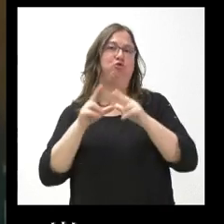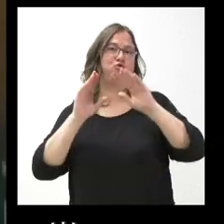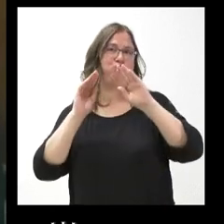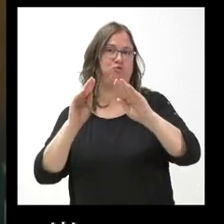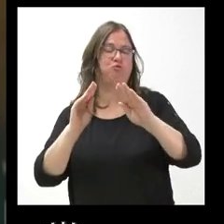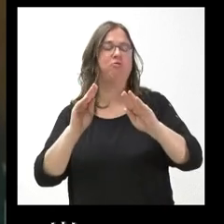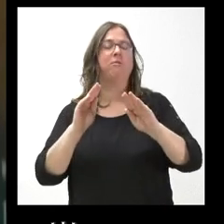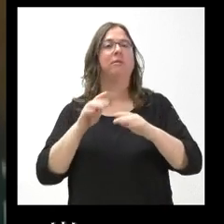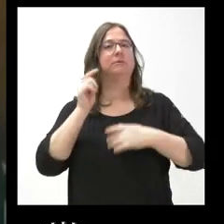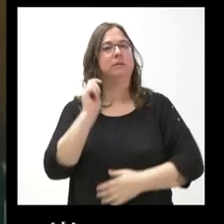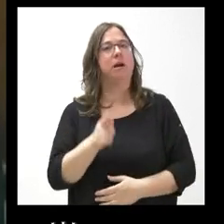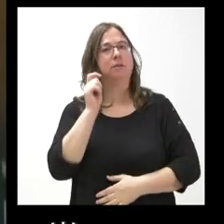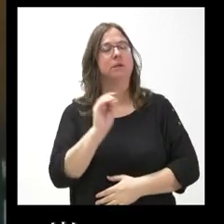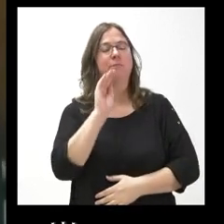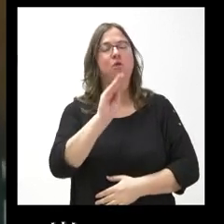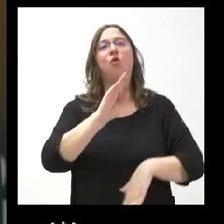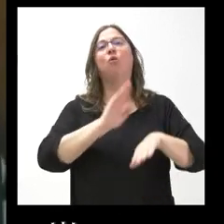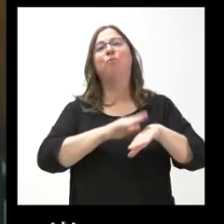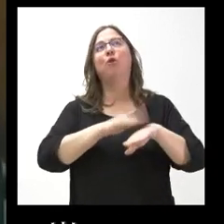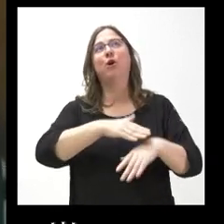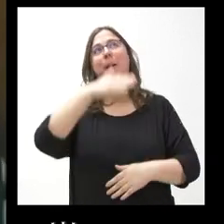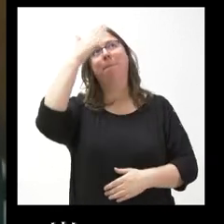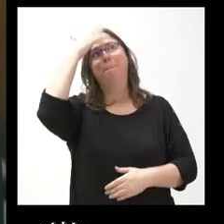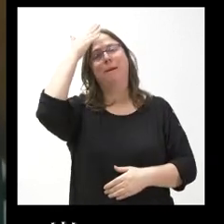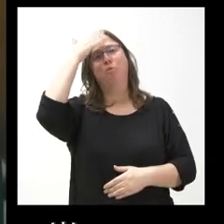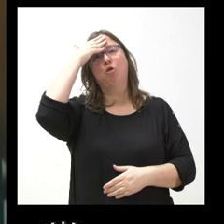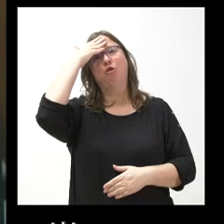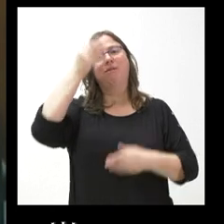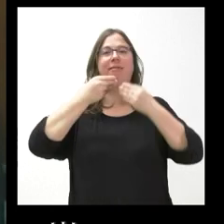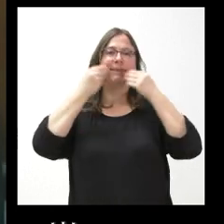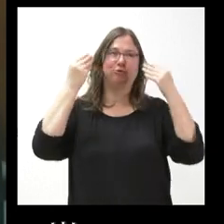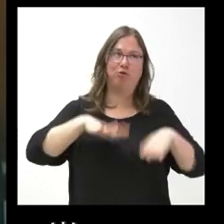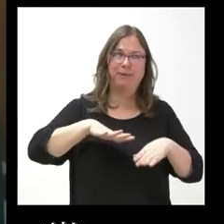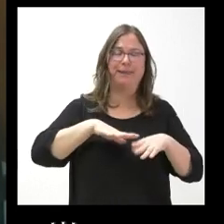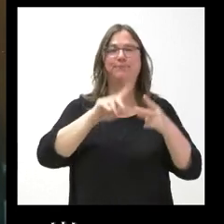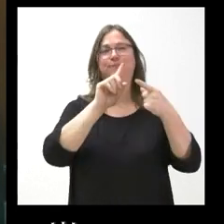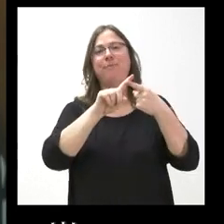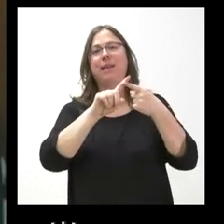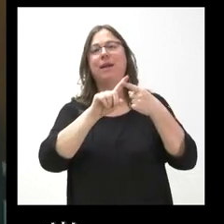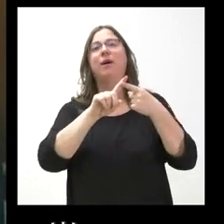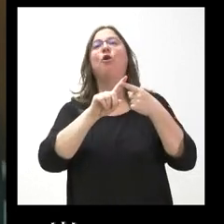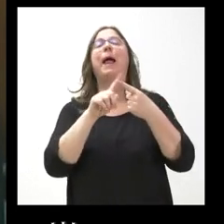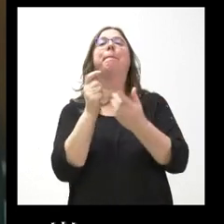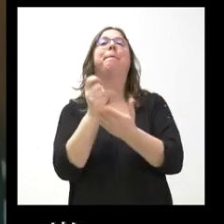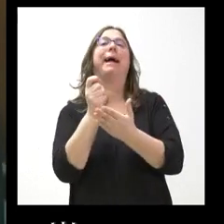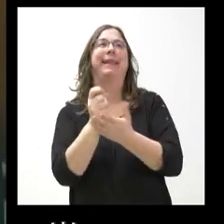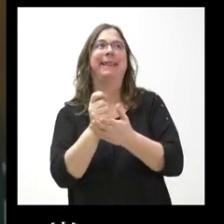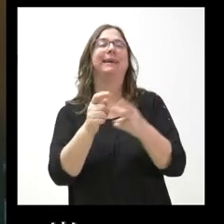permanentemente, cuando no es por la memoria histórica, es por las paguitas, cuando no,